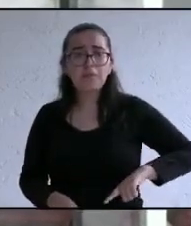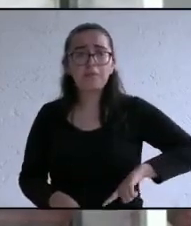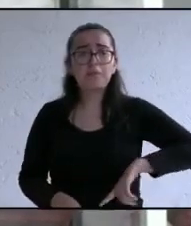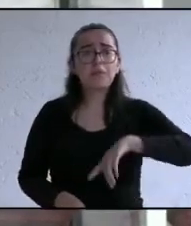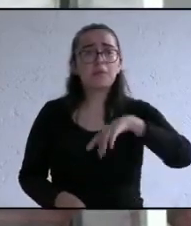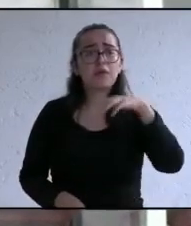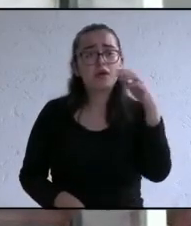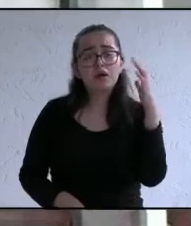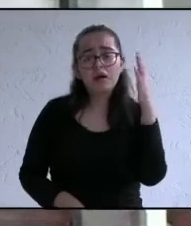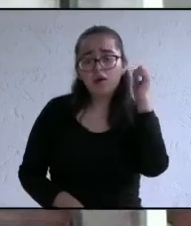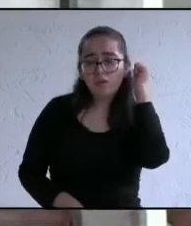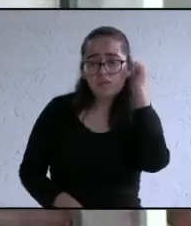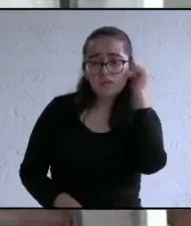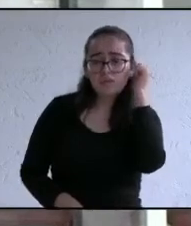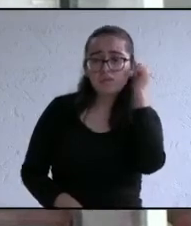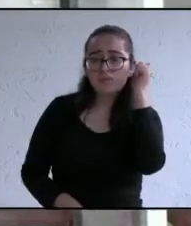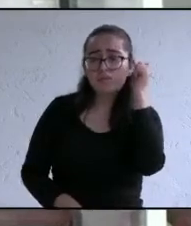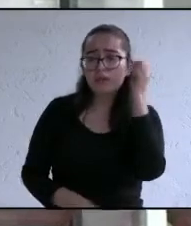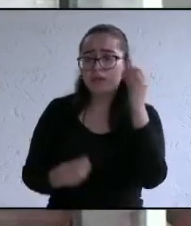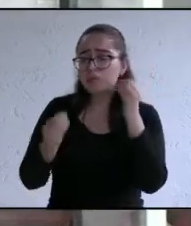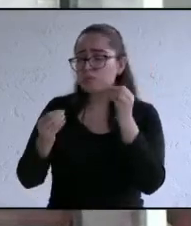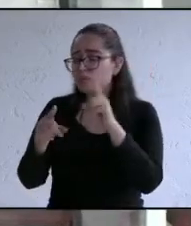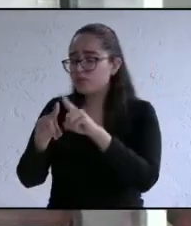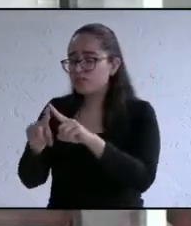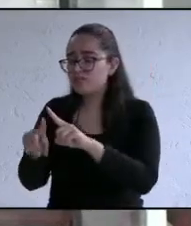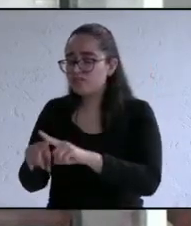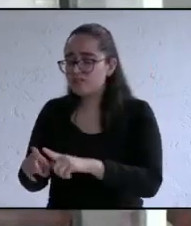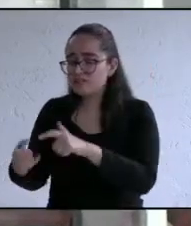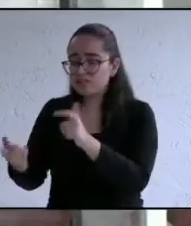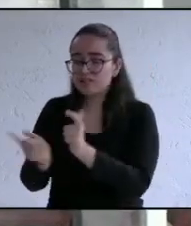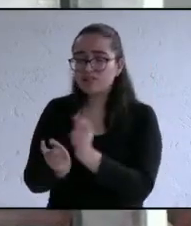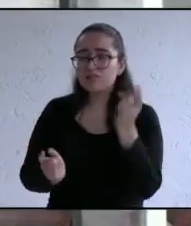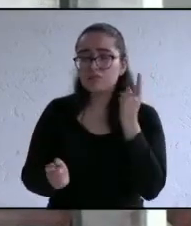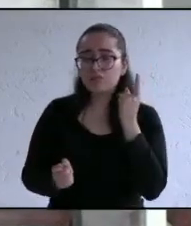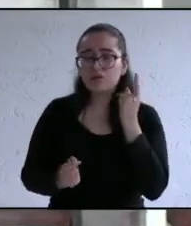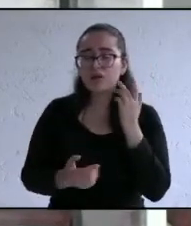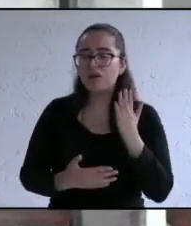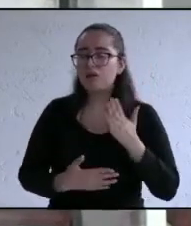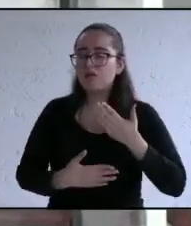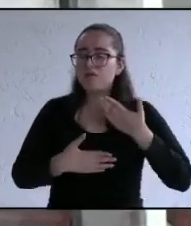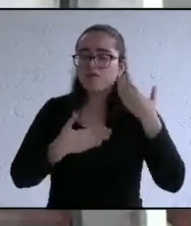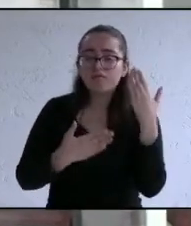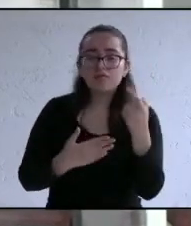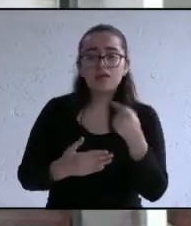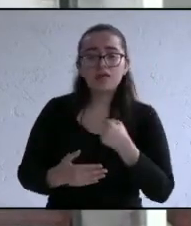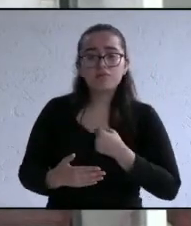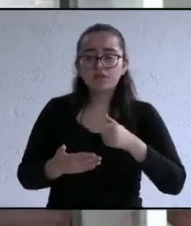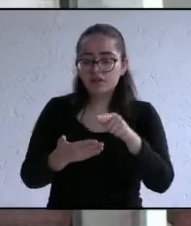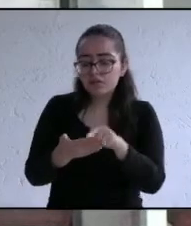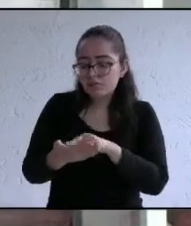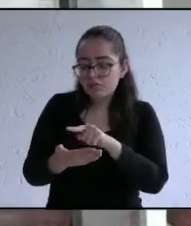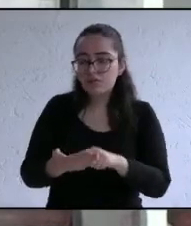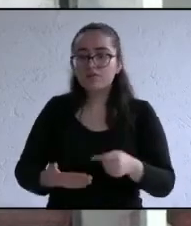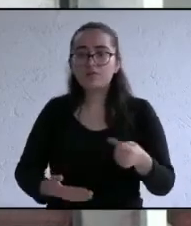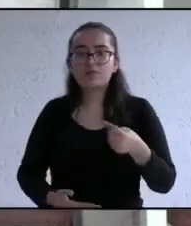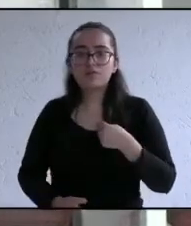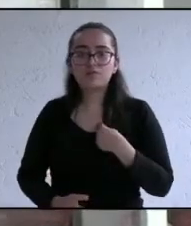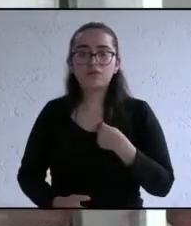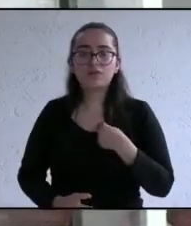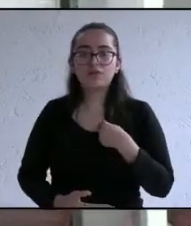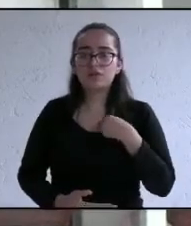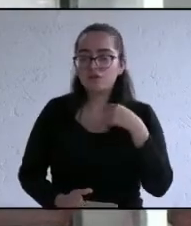por muchas administraciones dame la oportunidad dame ese voto útil para poder ganar